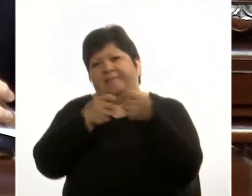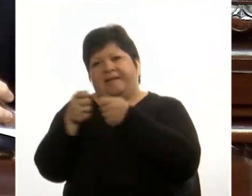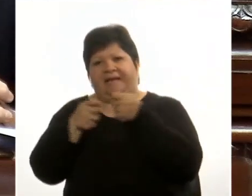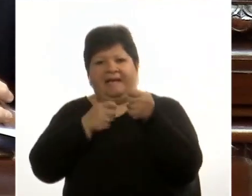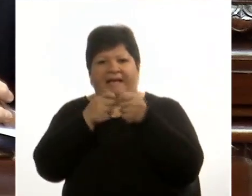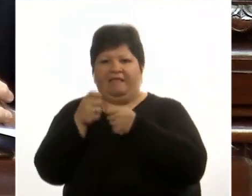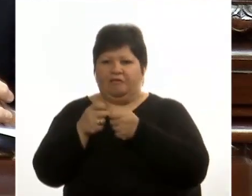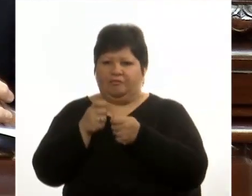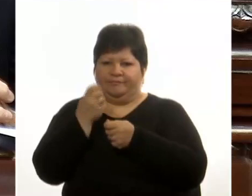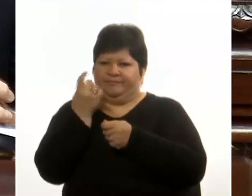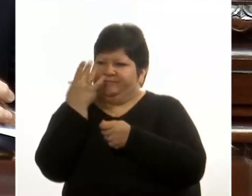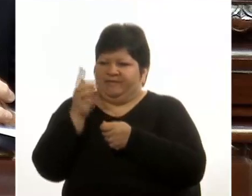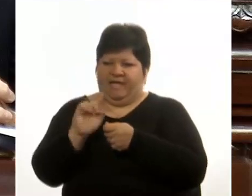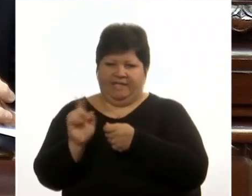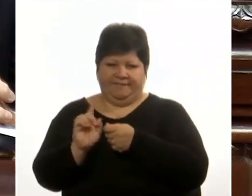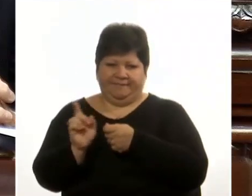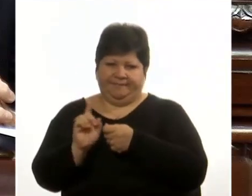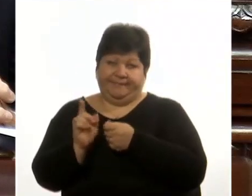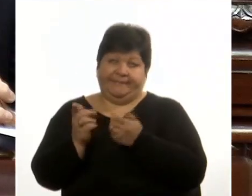riesgoso.